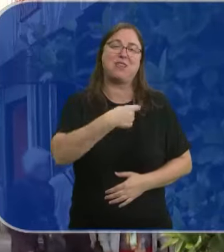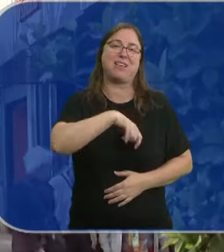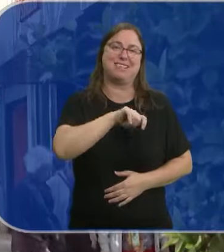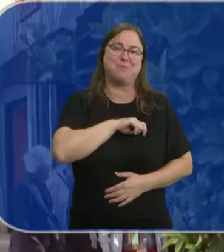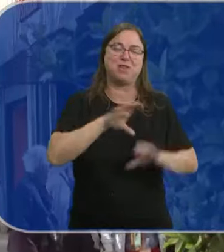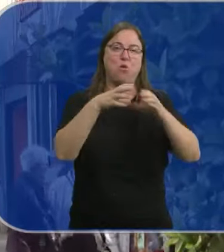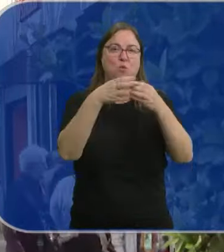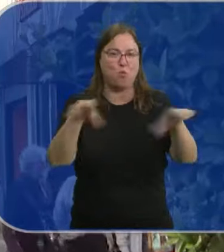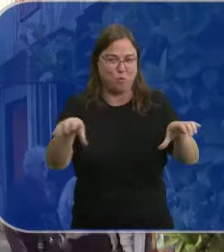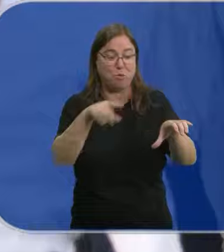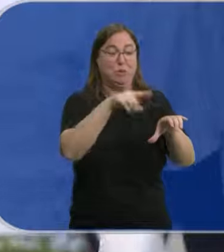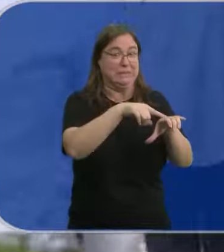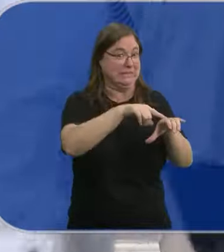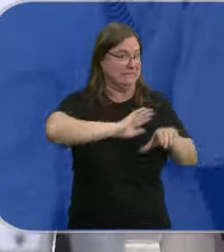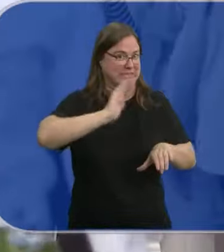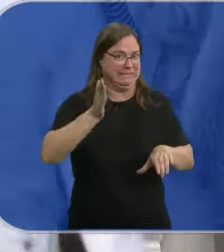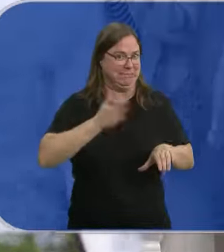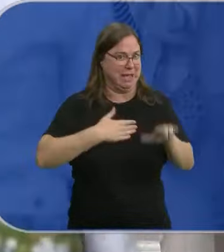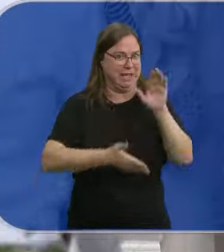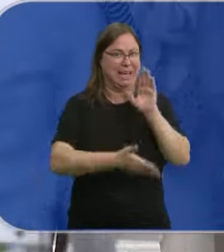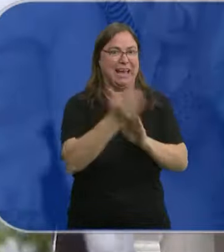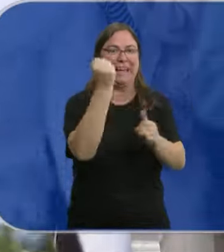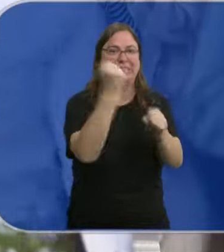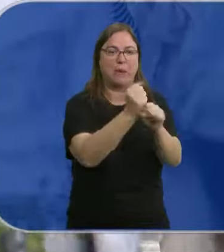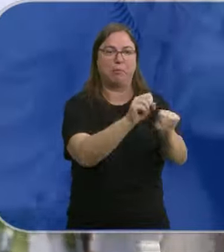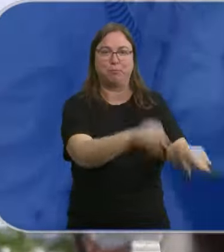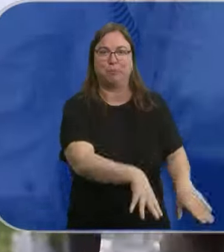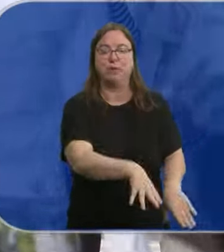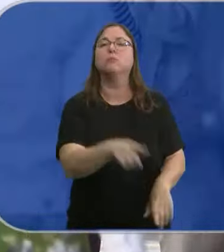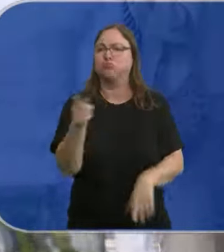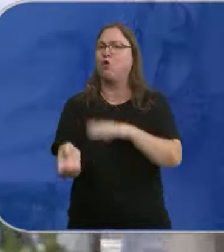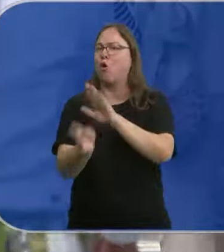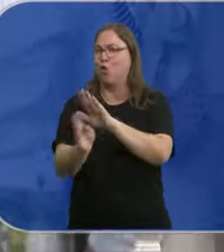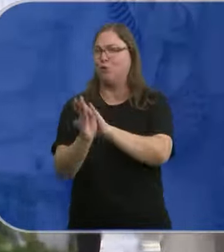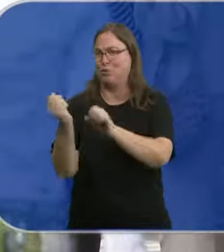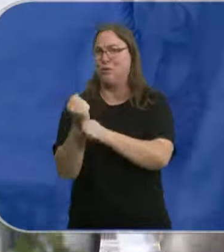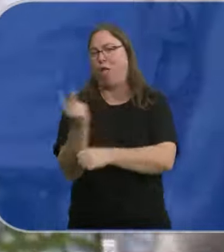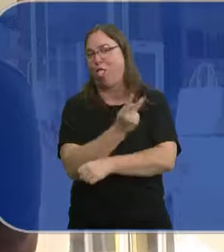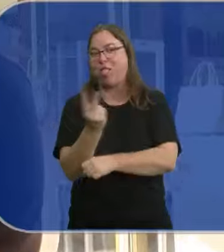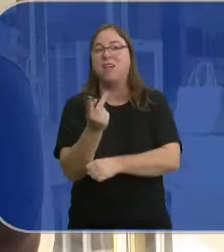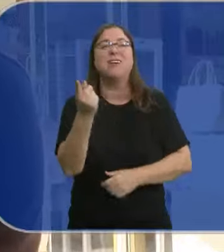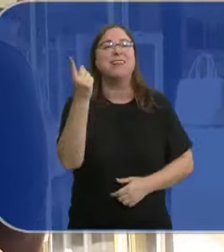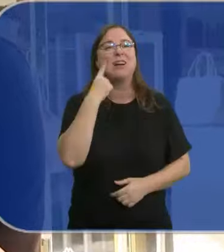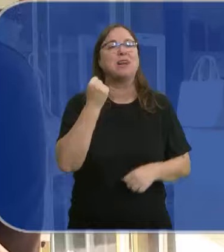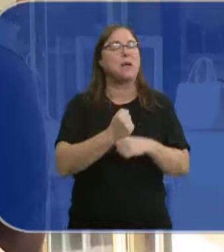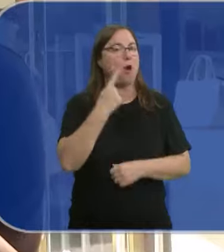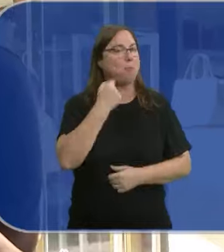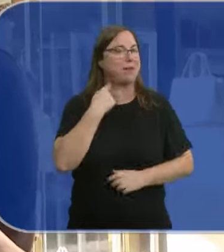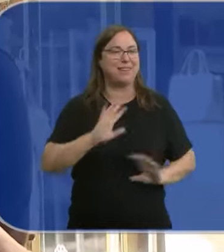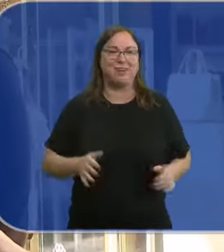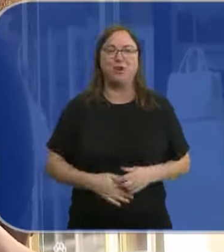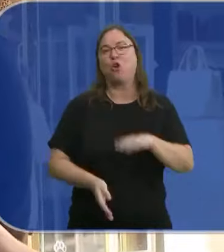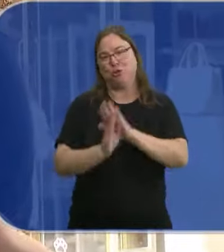dividen en dos grupos, los que al día siguiente no volverían a la oficina y los que sí seguirían trabajando. La costumbre del trabajo no se pierde,